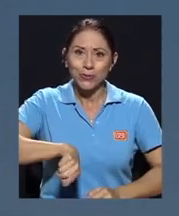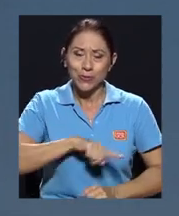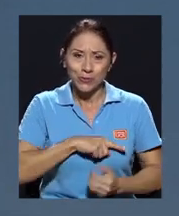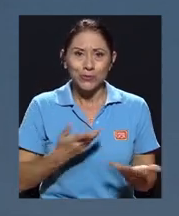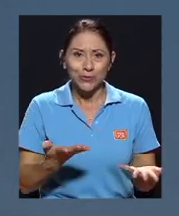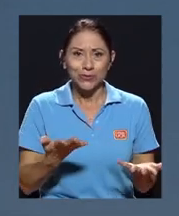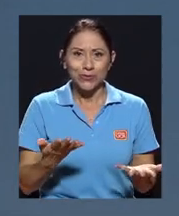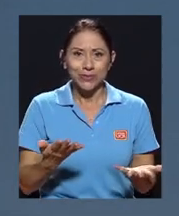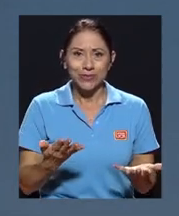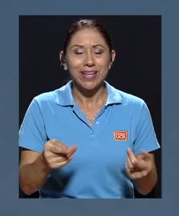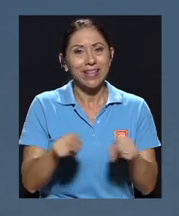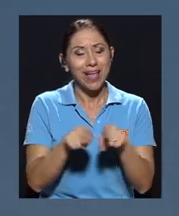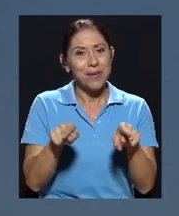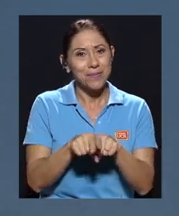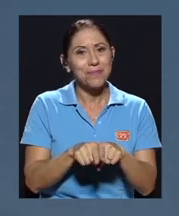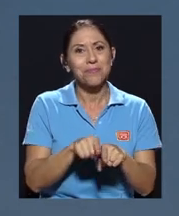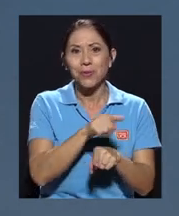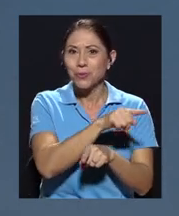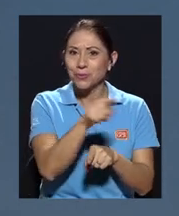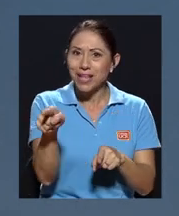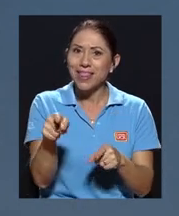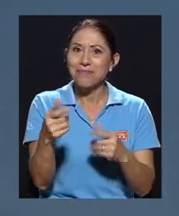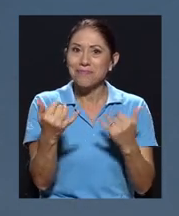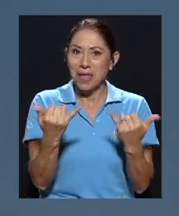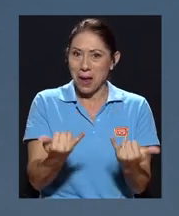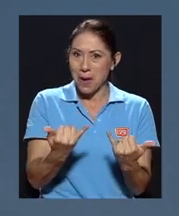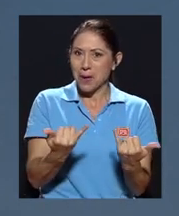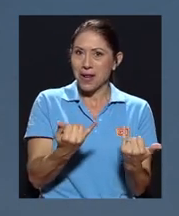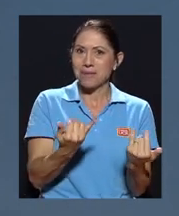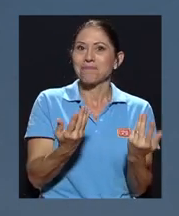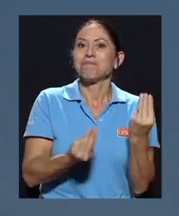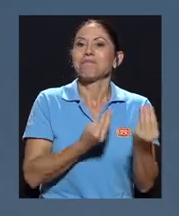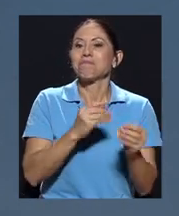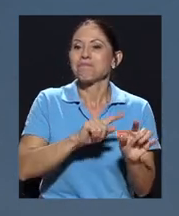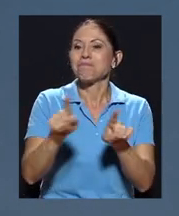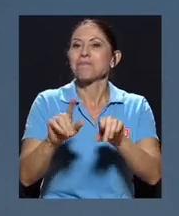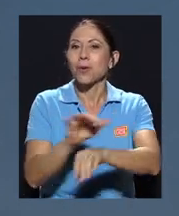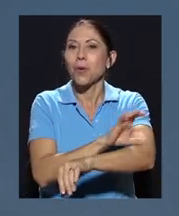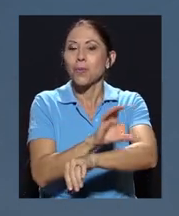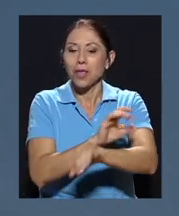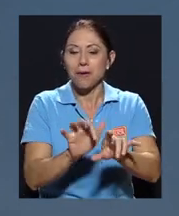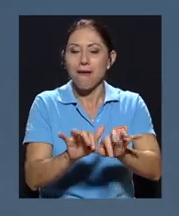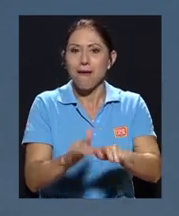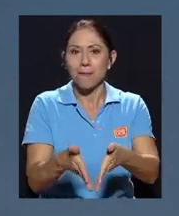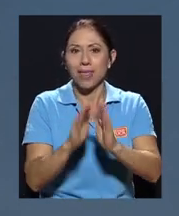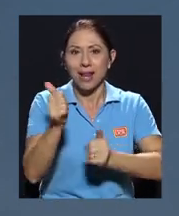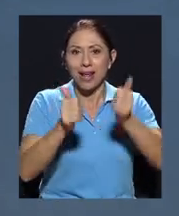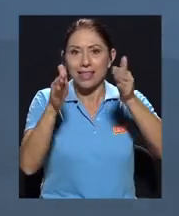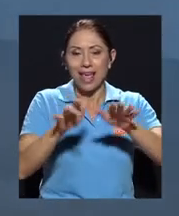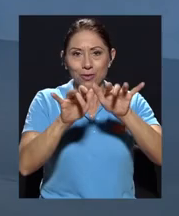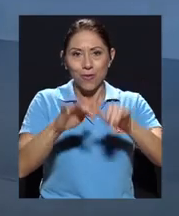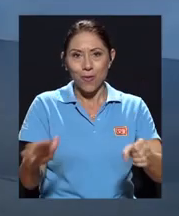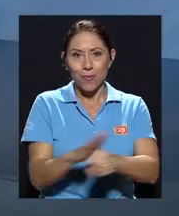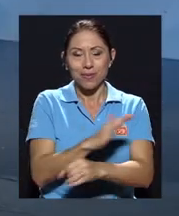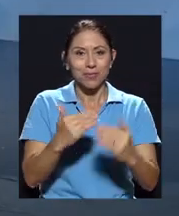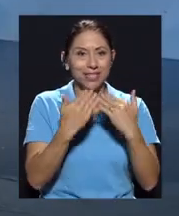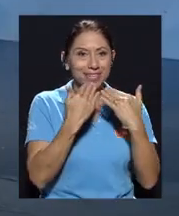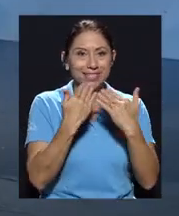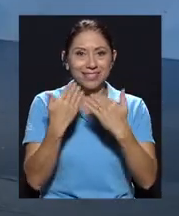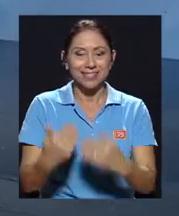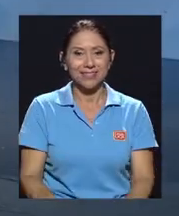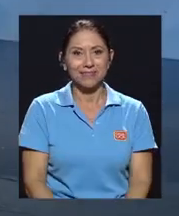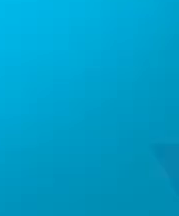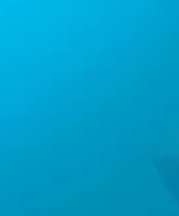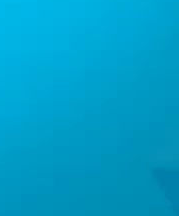supuesto, llegue a su máquina ahora mismo y pídele a su candidato que complete este formulario. Muchas gracias. Muchas gracias.